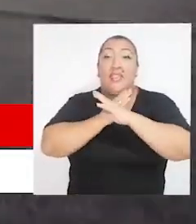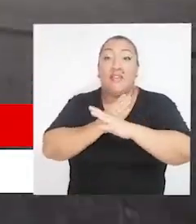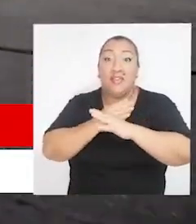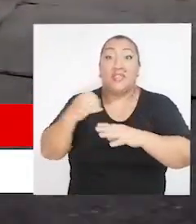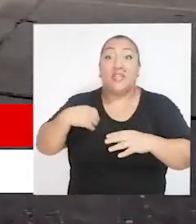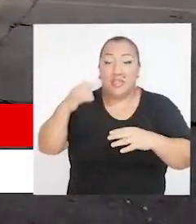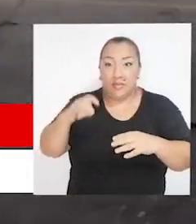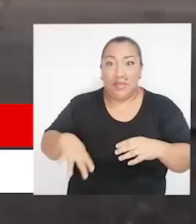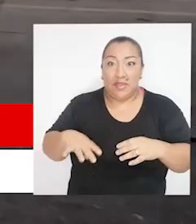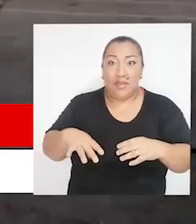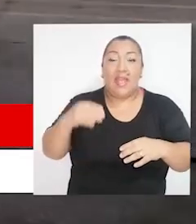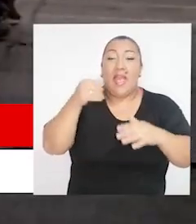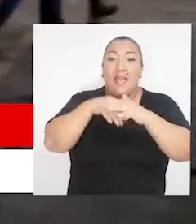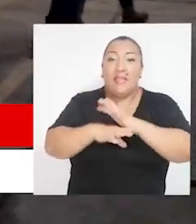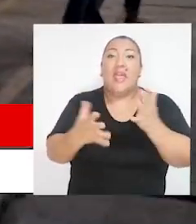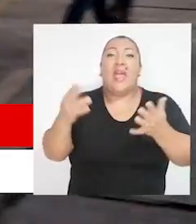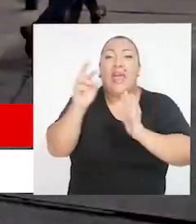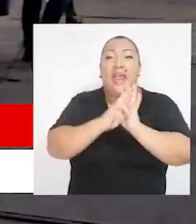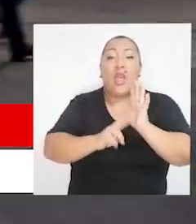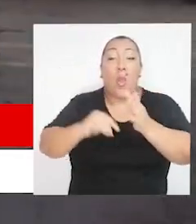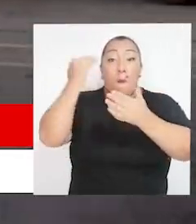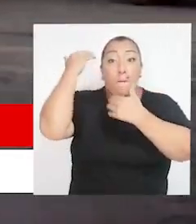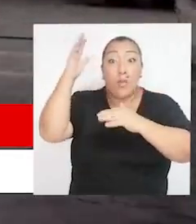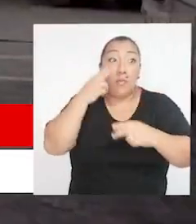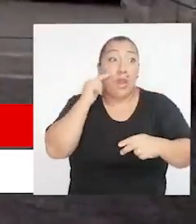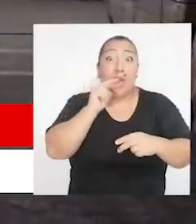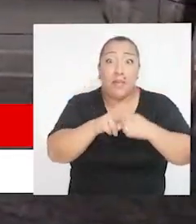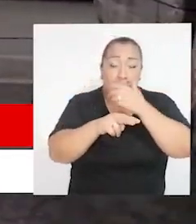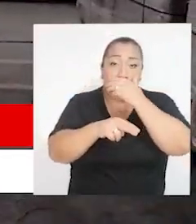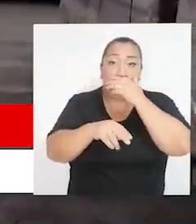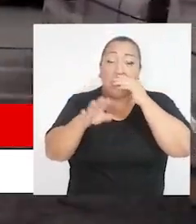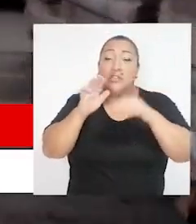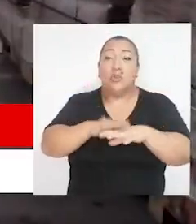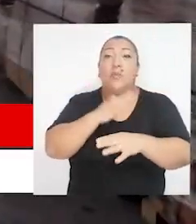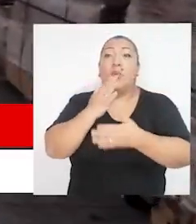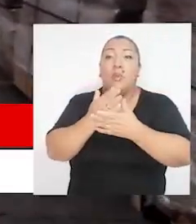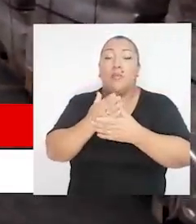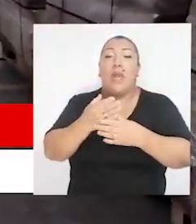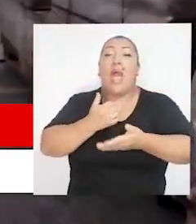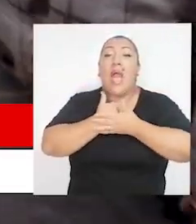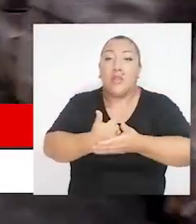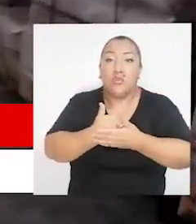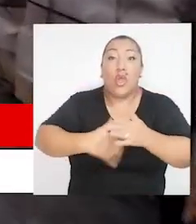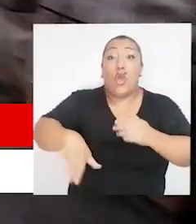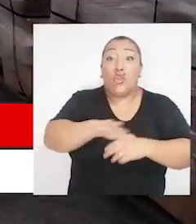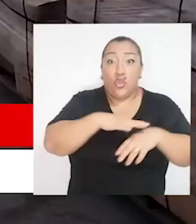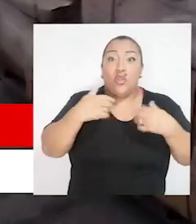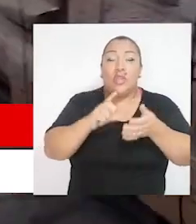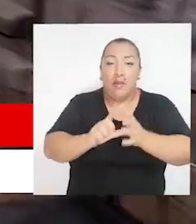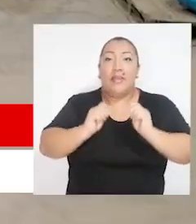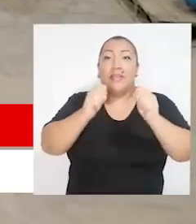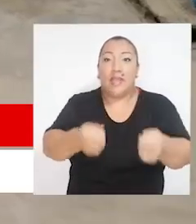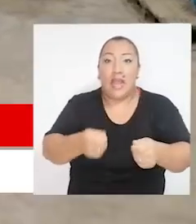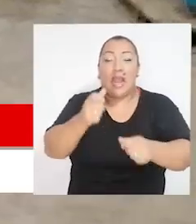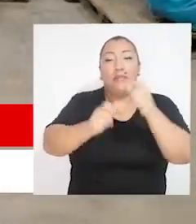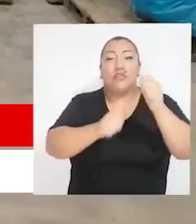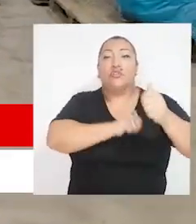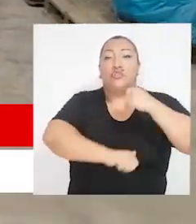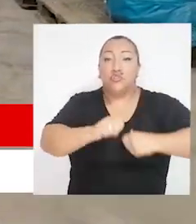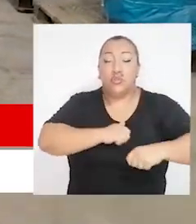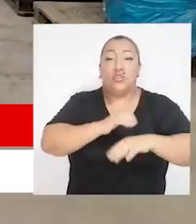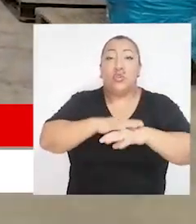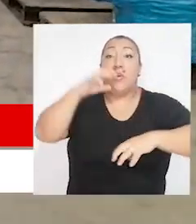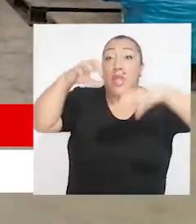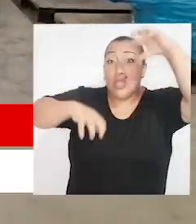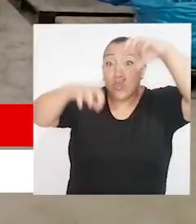Nacional de Defensa Civil, INDESI, en la región Piura, para verificar el estado de la ayuda humanitaria que serán entregados a